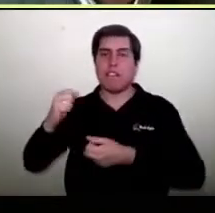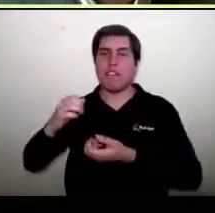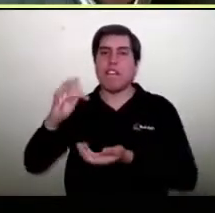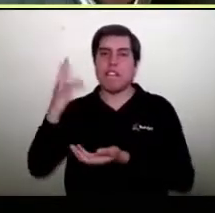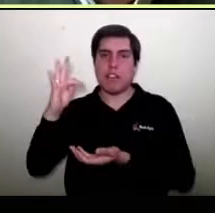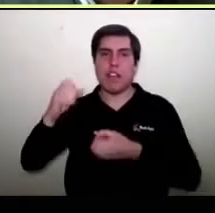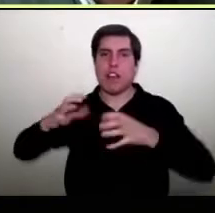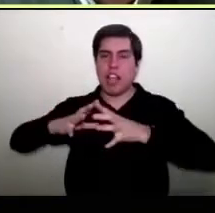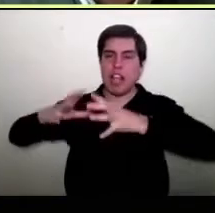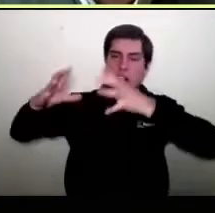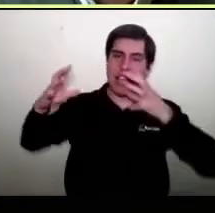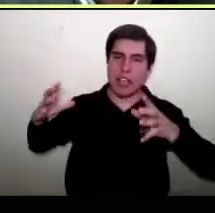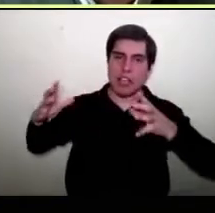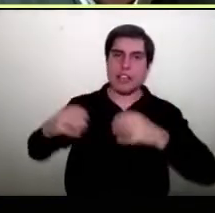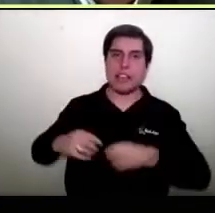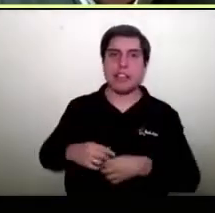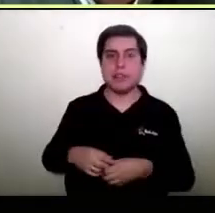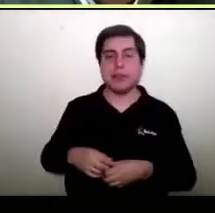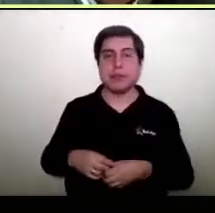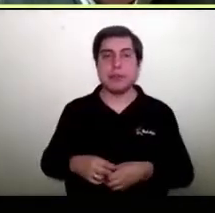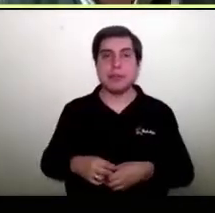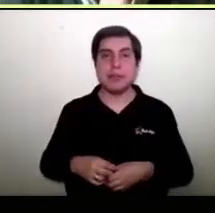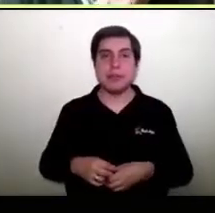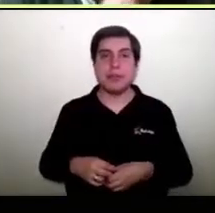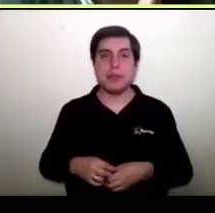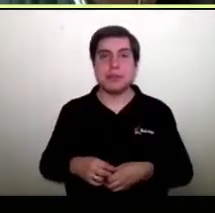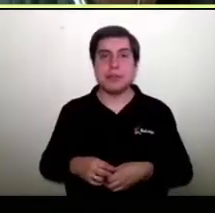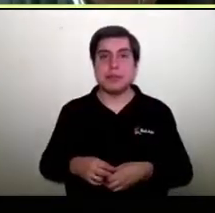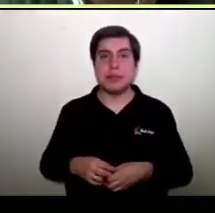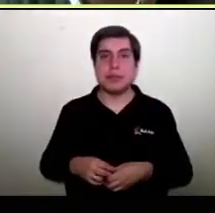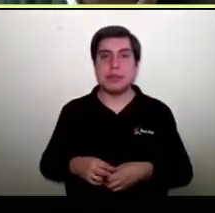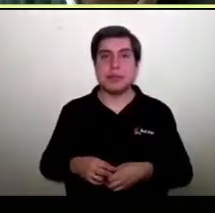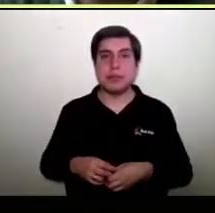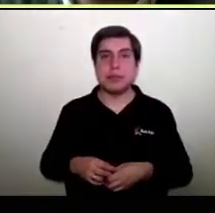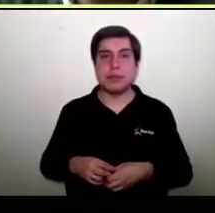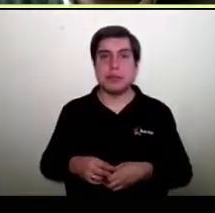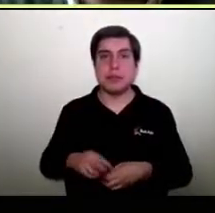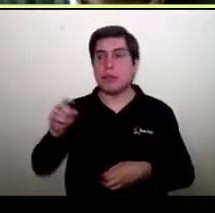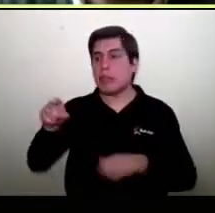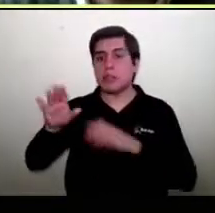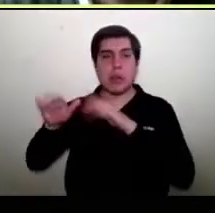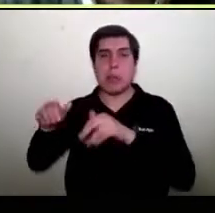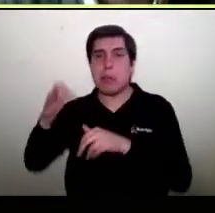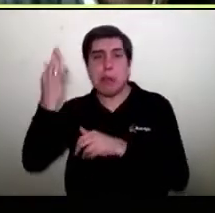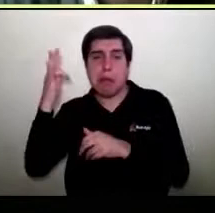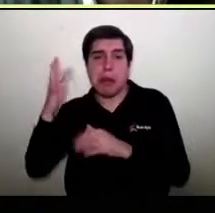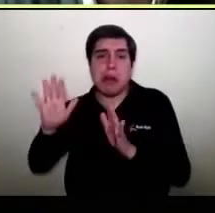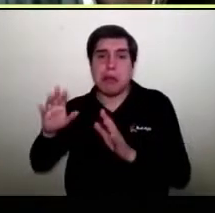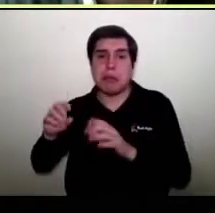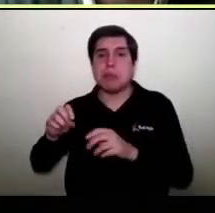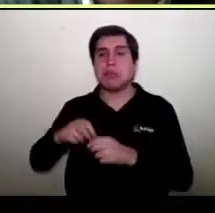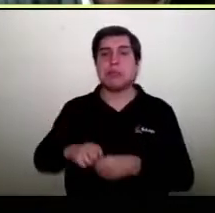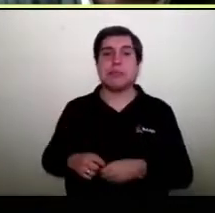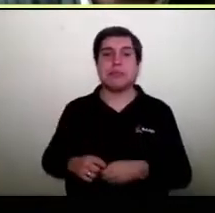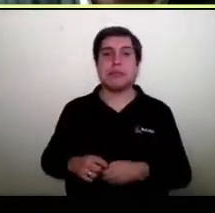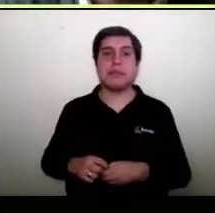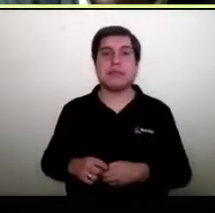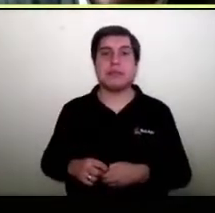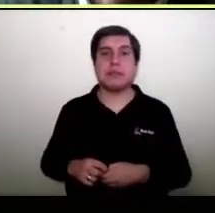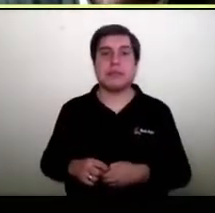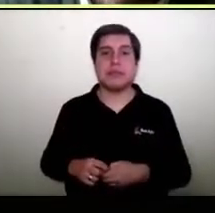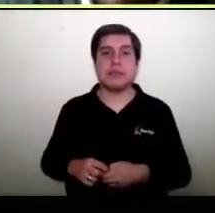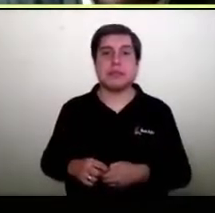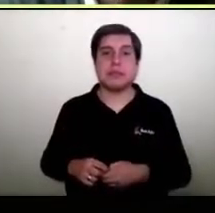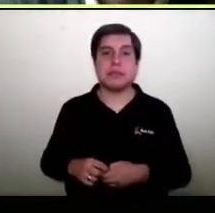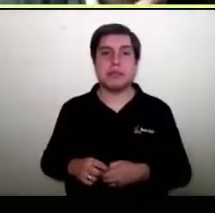una tremenda salida, pero sigue siendo una tienda, con una tienda virtual que se vende. Entonces, para